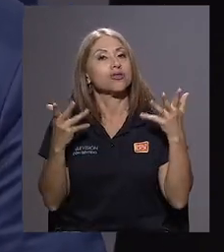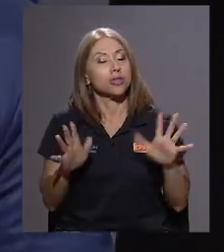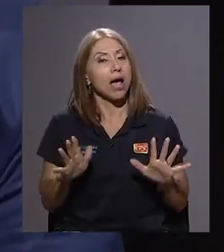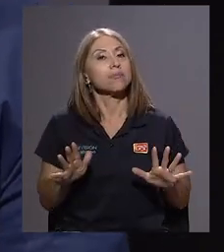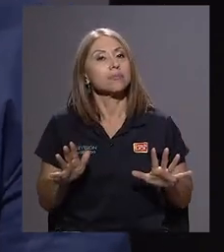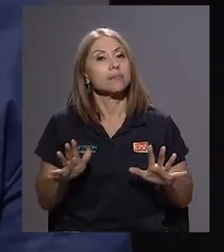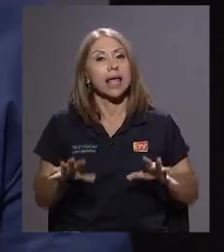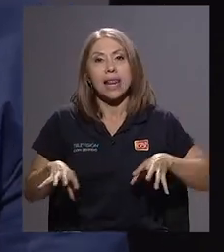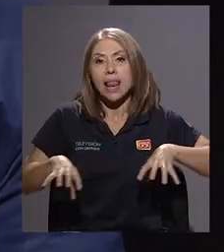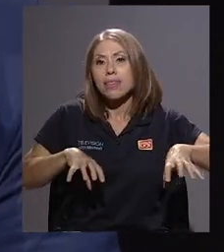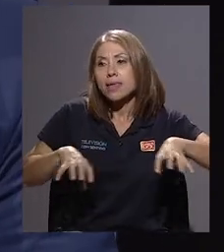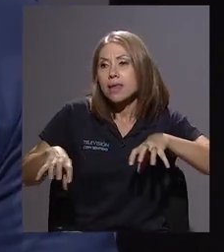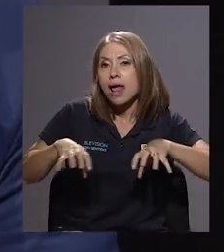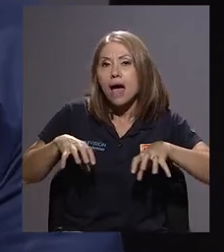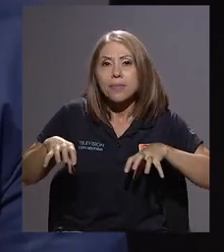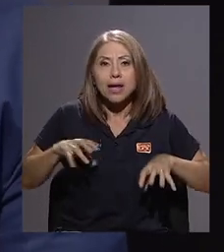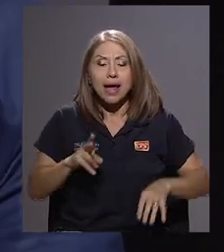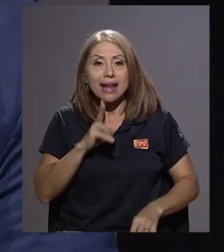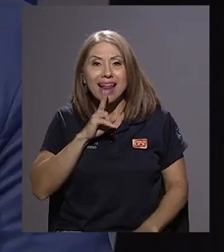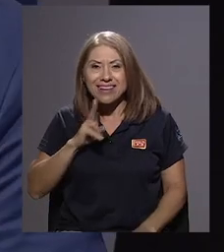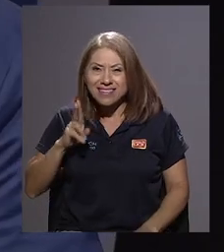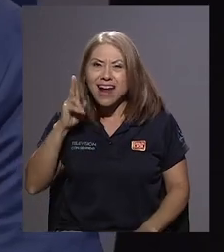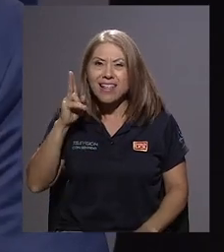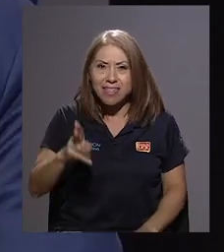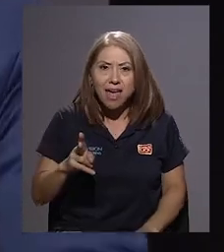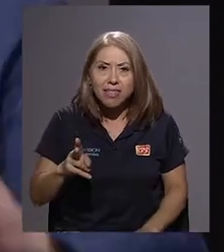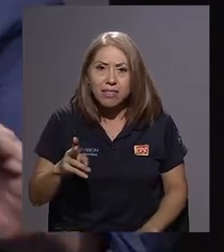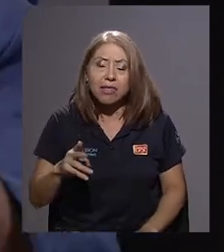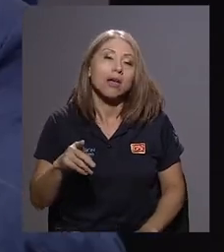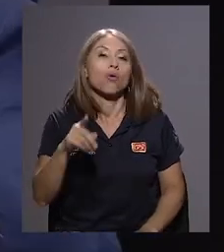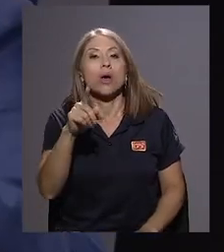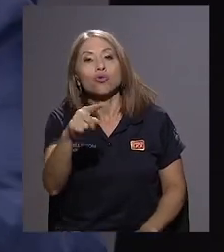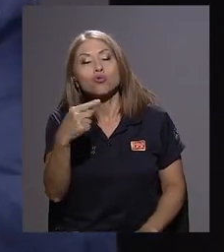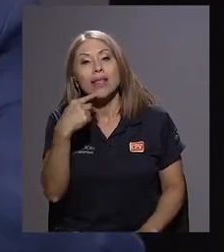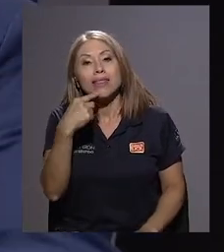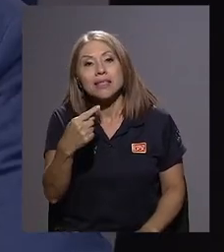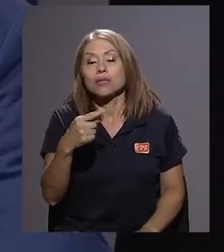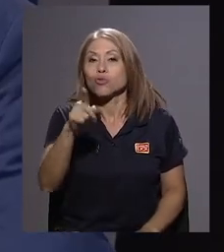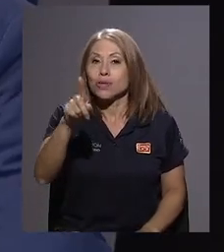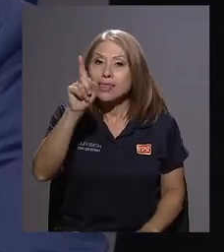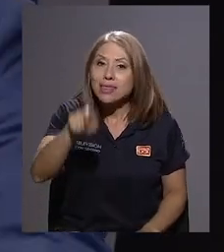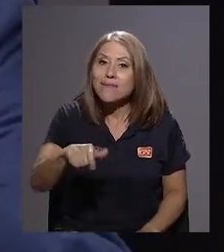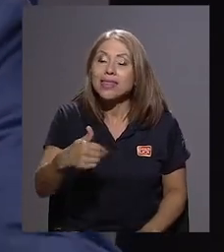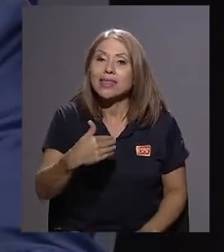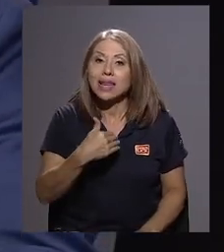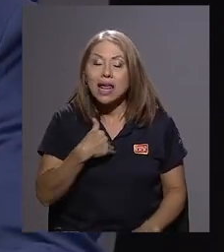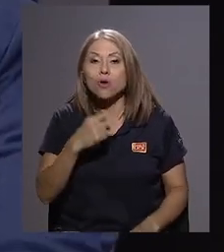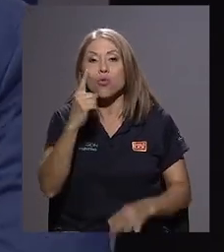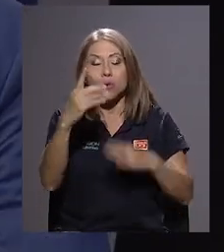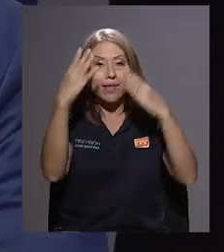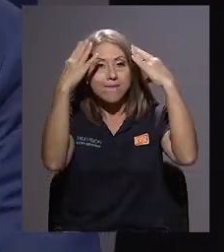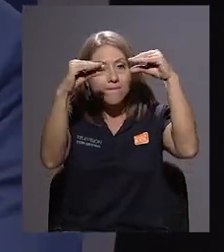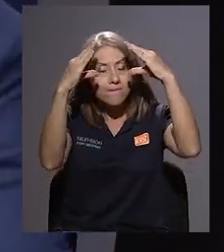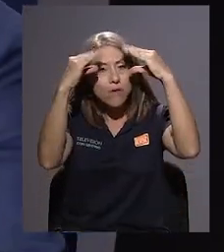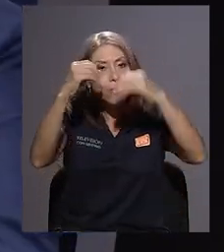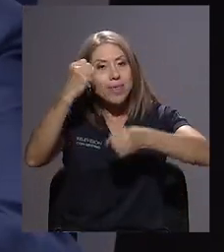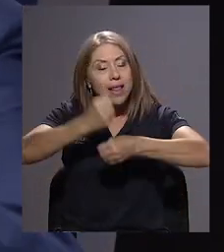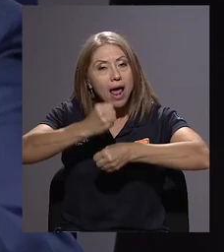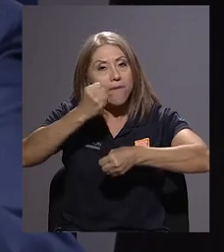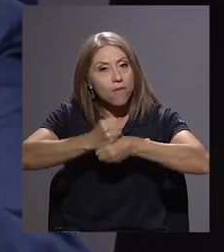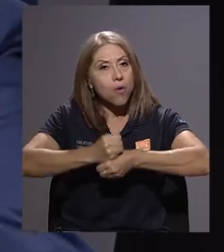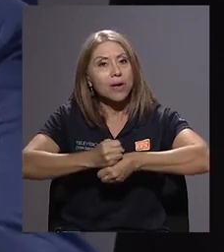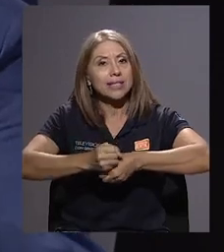la dinámica, en la realidad, cuando usted dice que usted tiene que tener su informe de labores, claro,